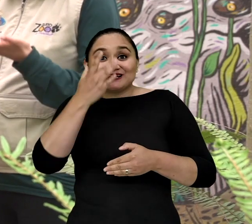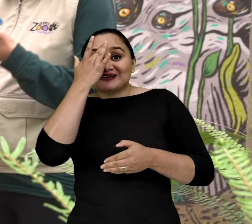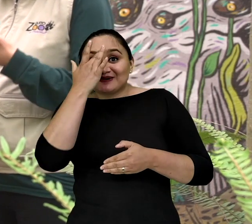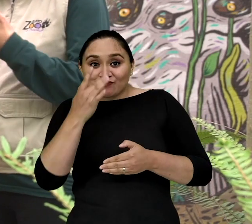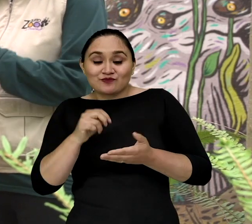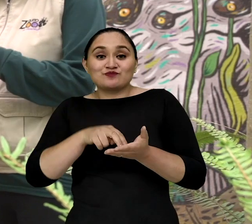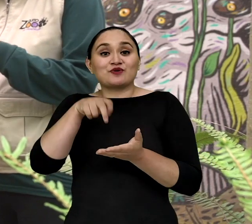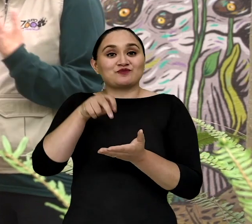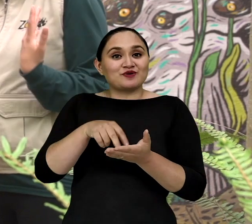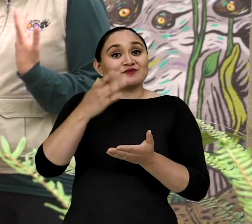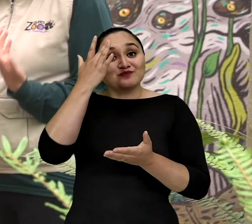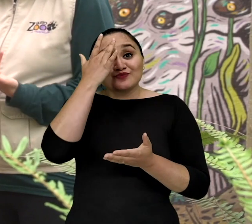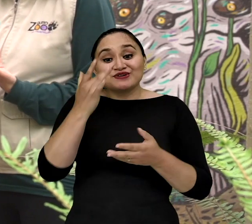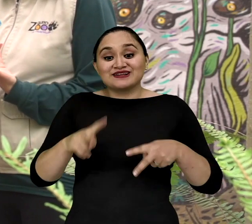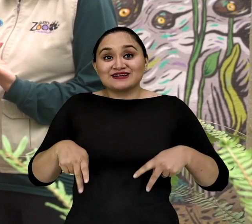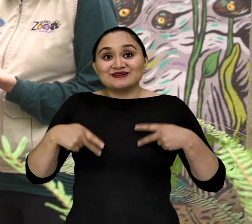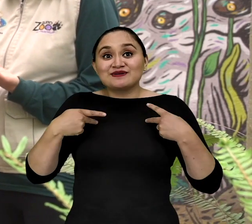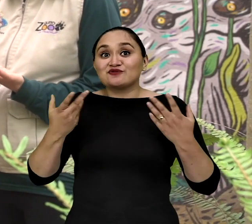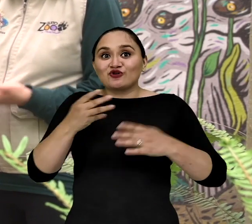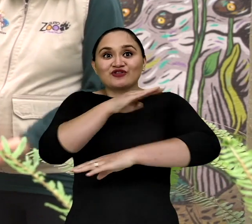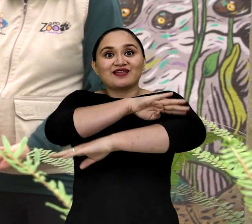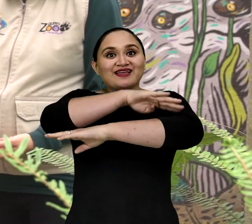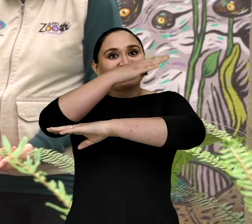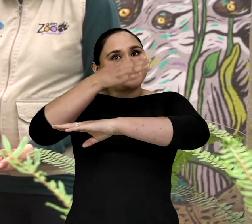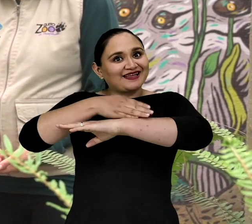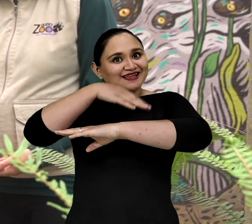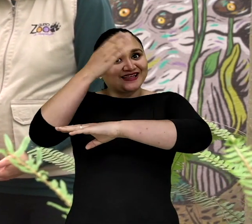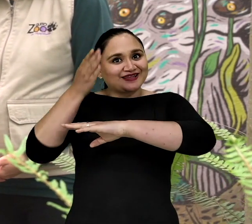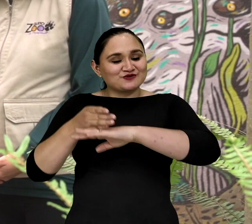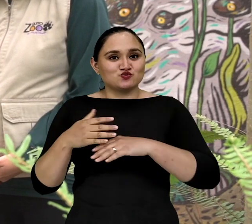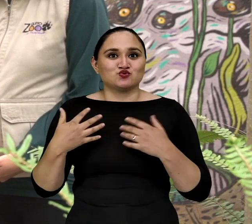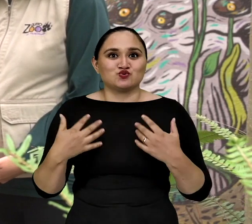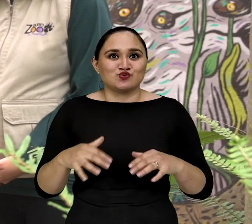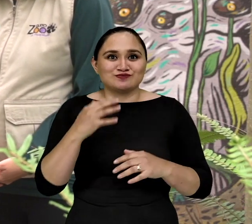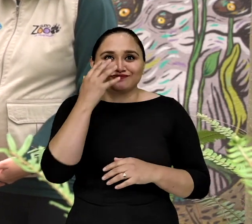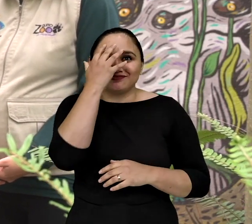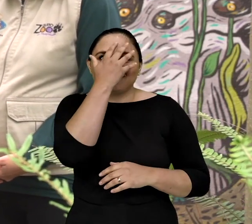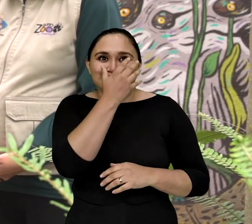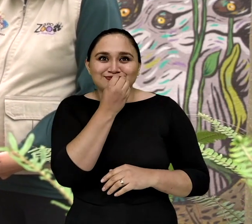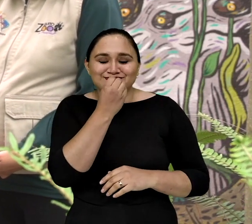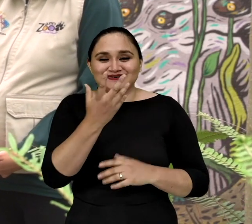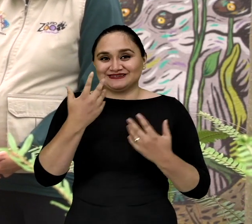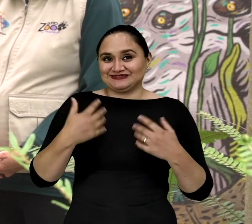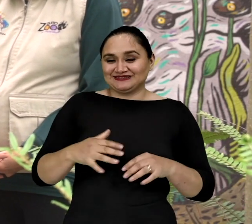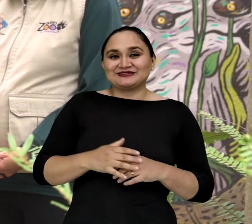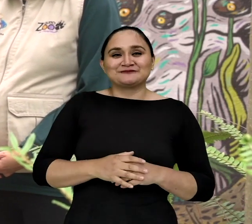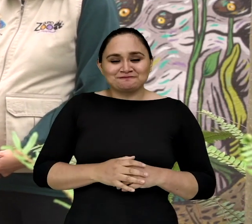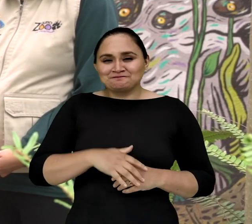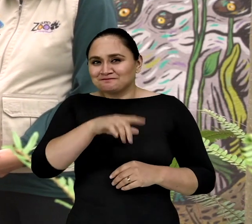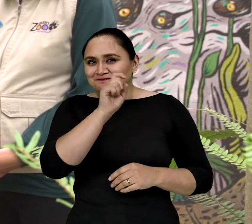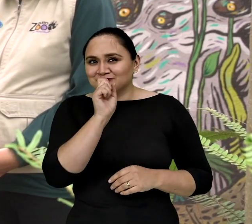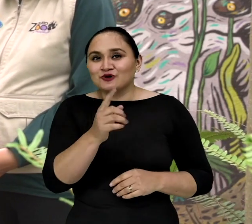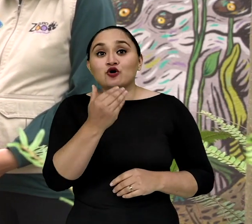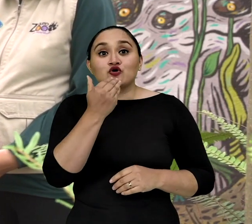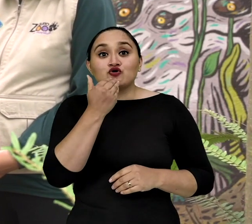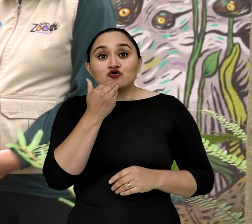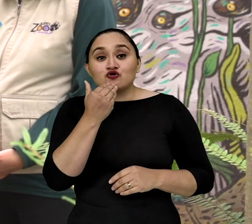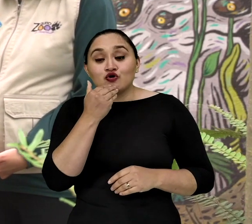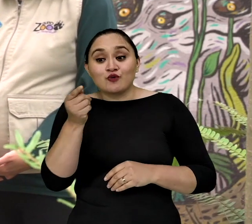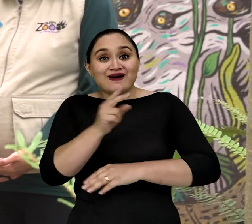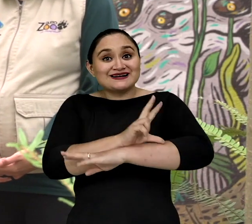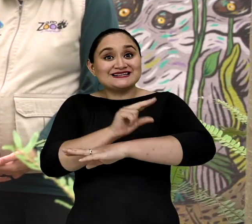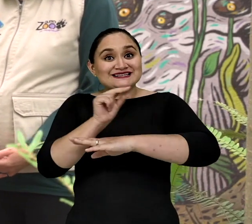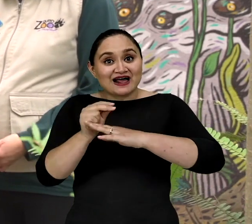qué es rana marsupial andina? Porque habita en los Andes ¡Ay, qué hermoso! Y eso me lleva a otra pregunta ¿Cuál es la forma de